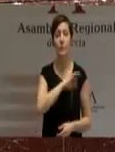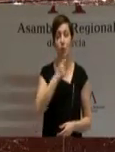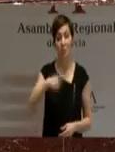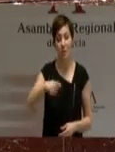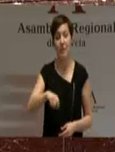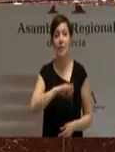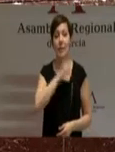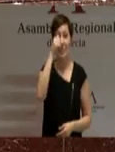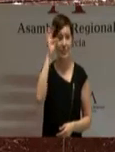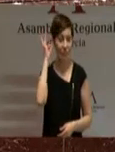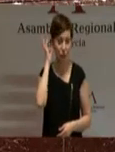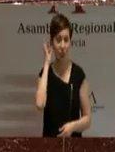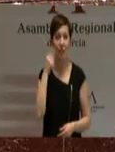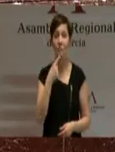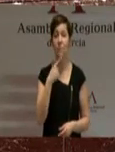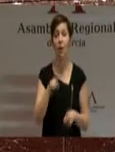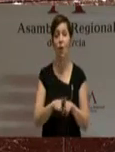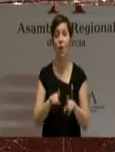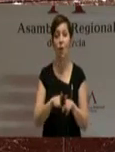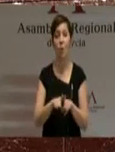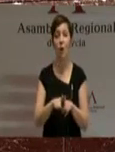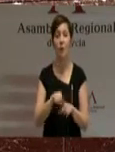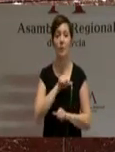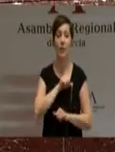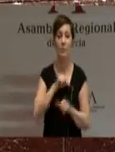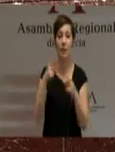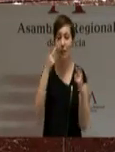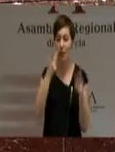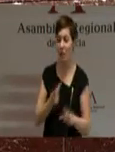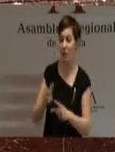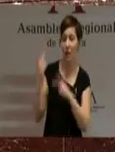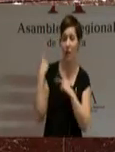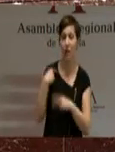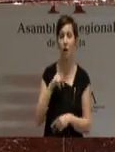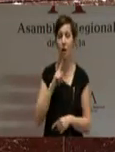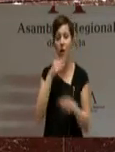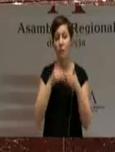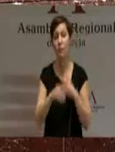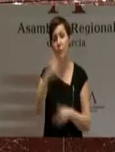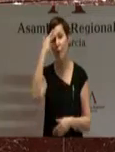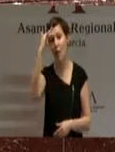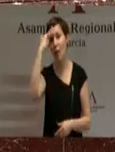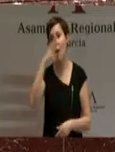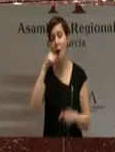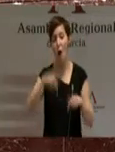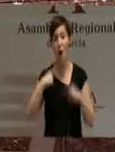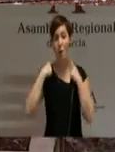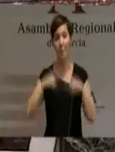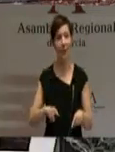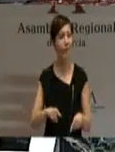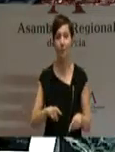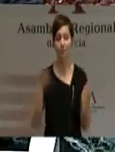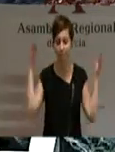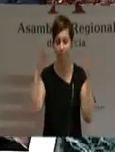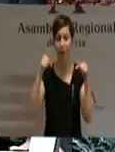no estamos dispuestos a contemplar aturdidos el ayer ni ensimismados en el mañana perder el día de hoy. El balance